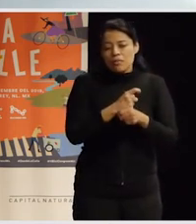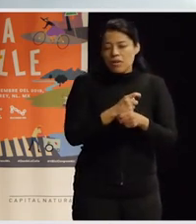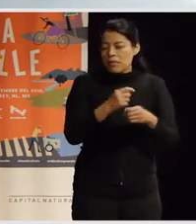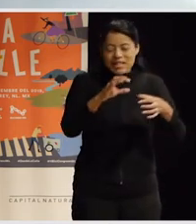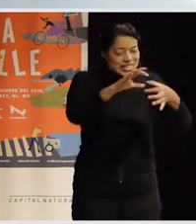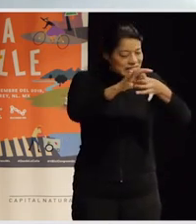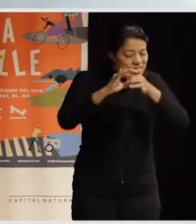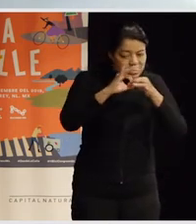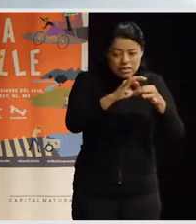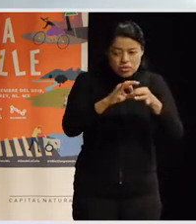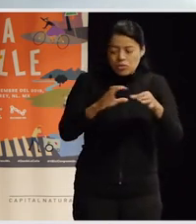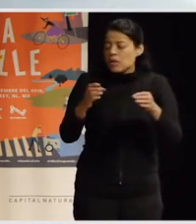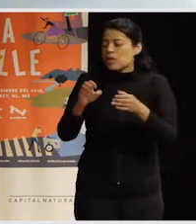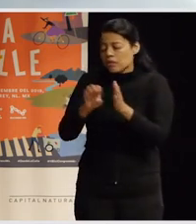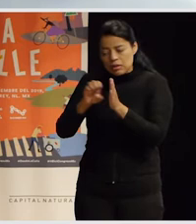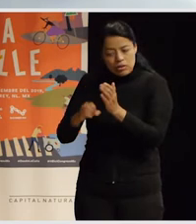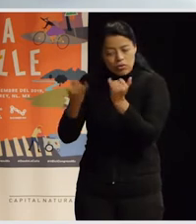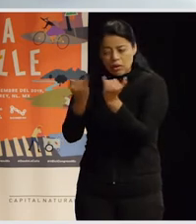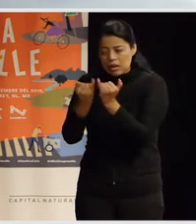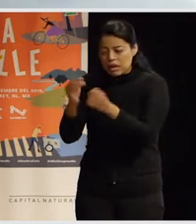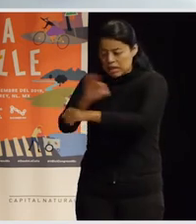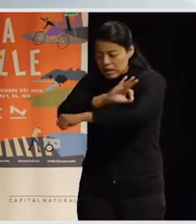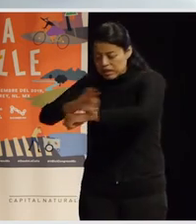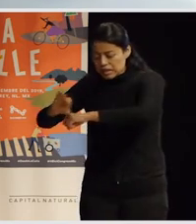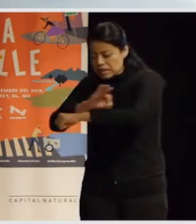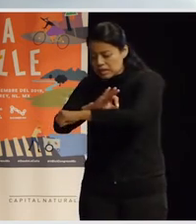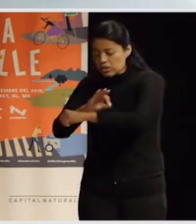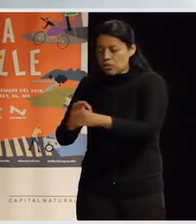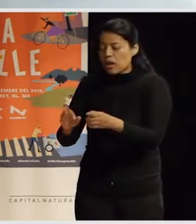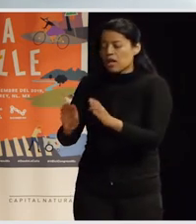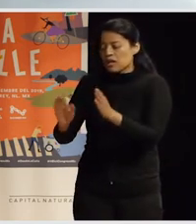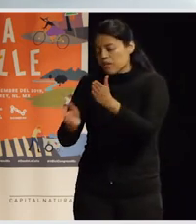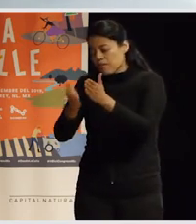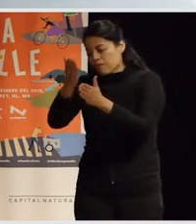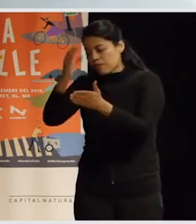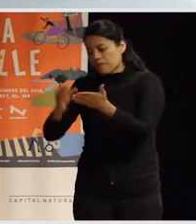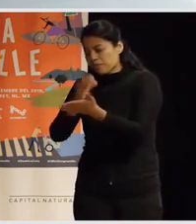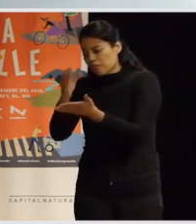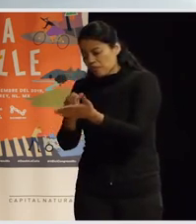en la arquitectura y en los espacios públicos y la forma de construir las ciudades